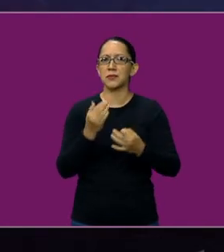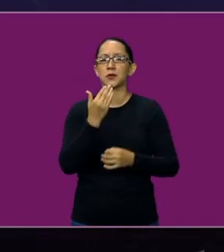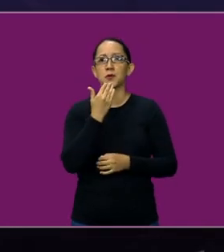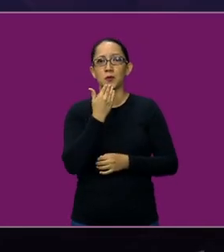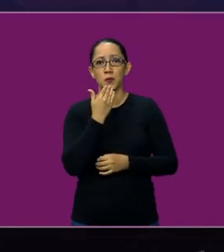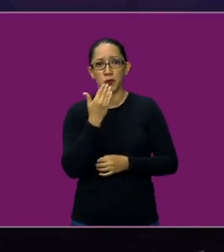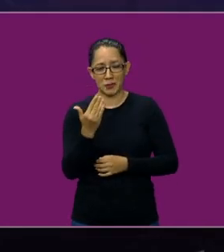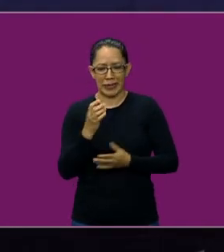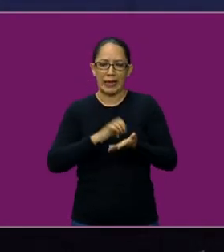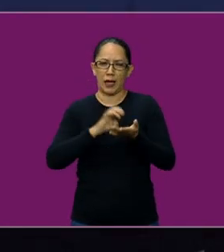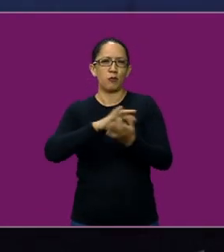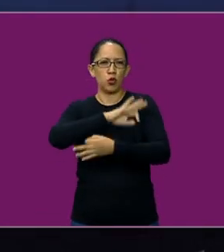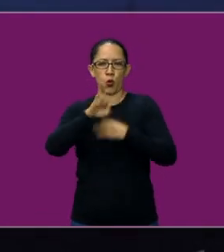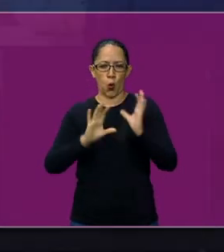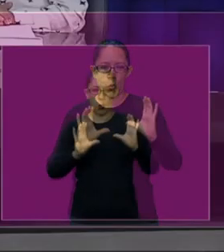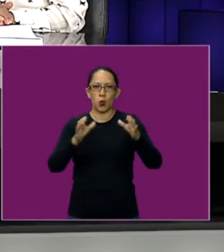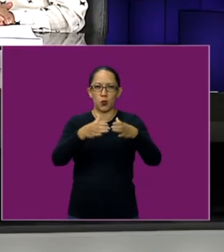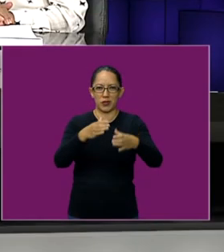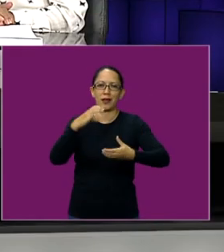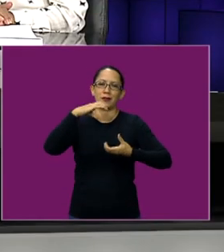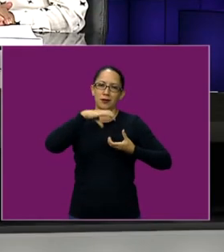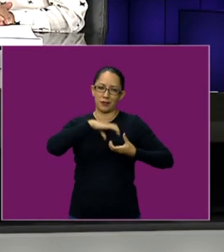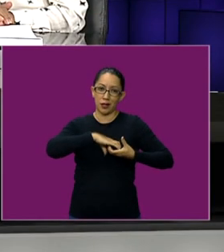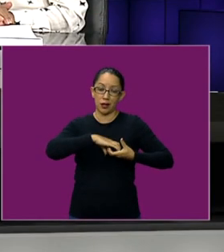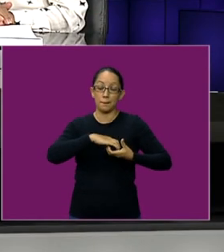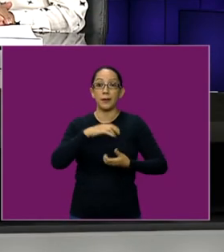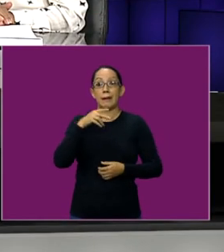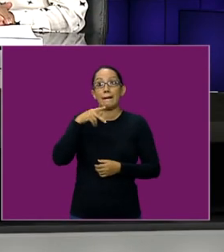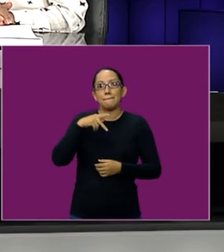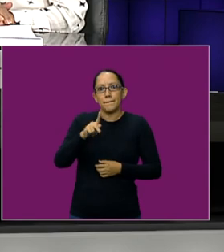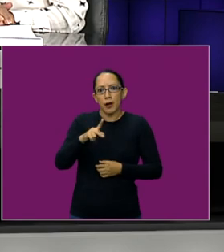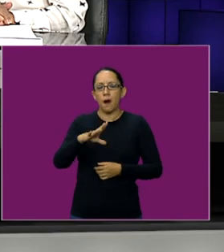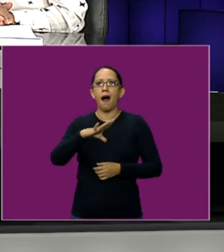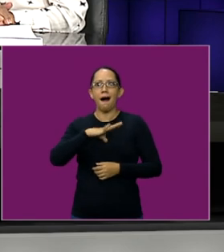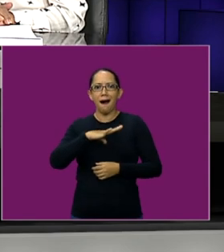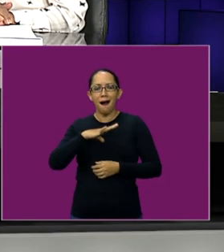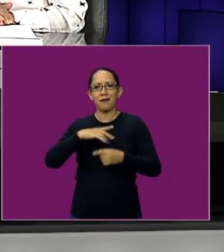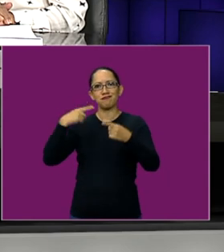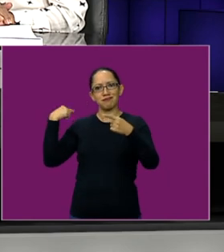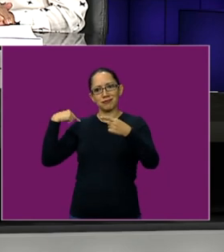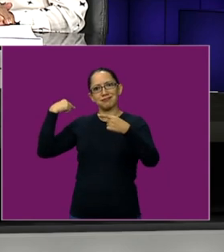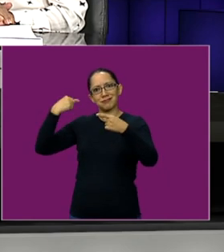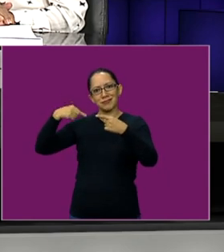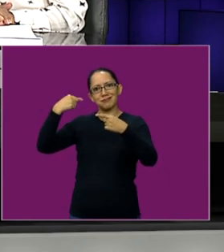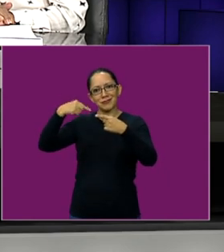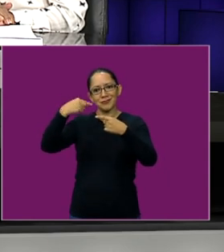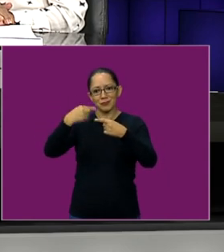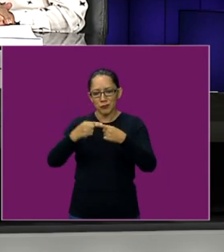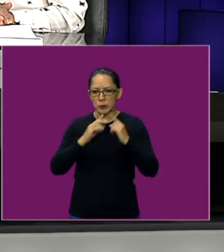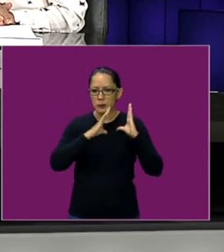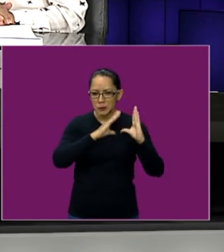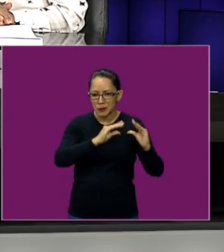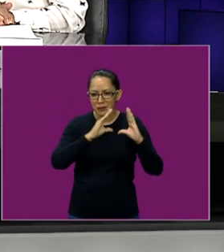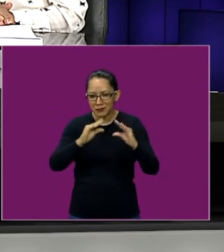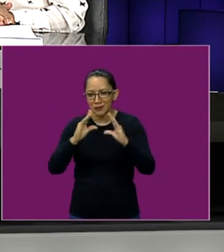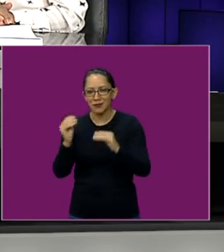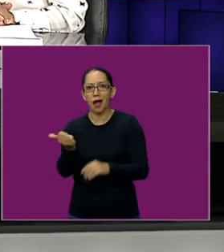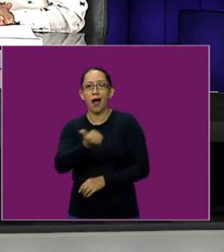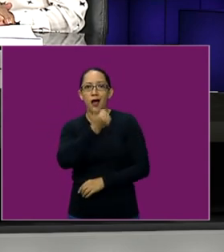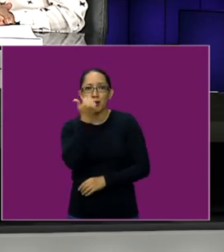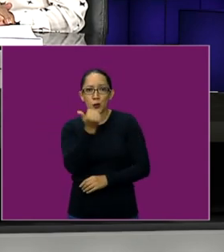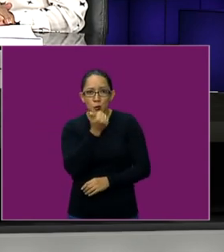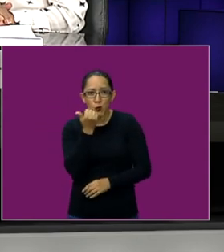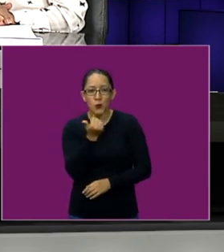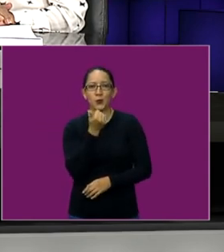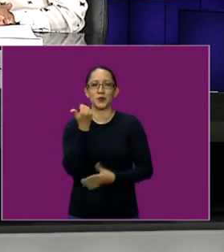de su comunidad general que lo es, pero en este caso de poder egresar, de formar a estudiantes como lo hemos visto, y tener a